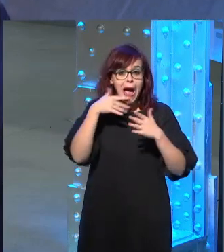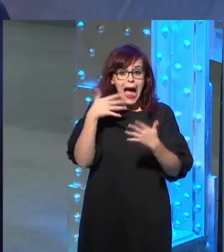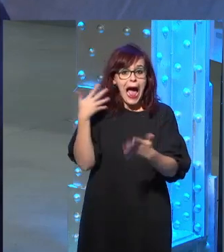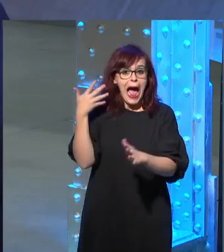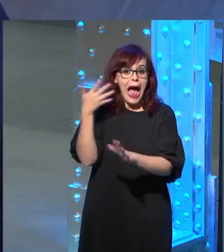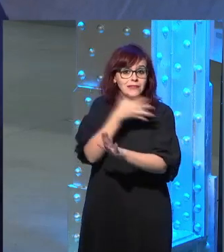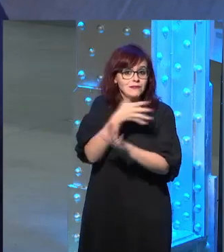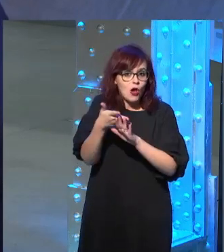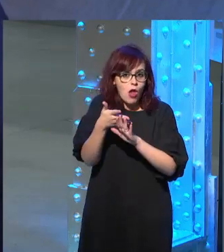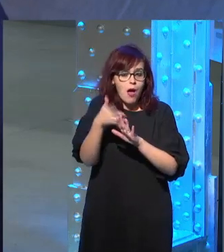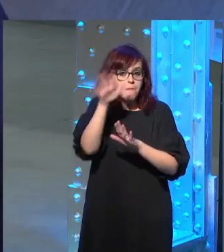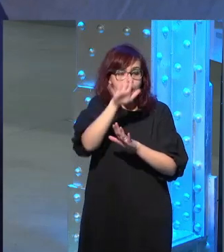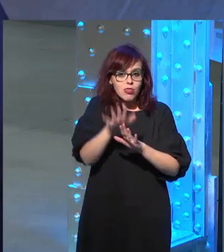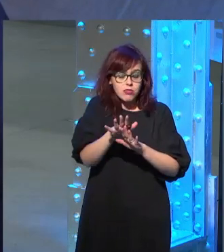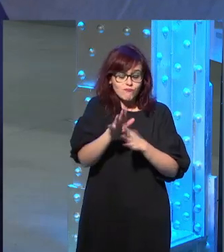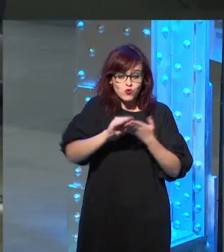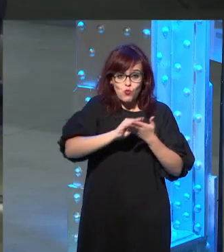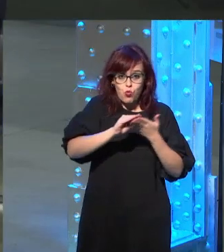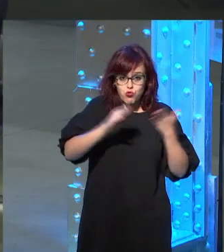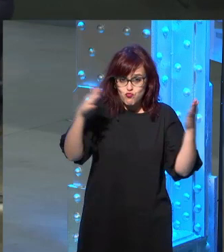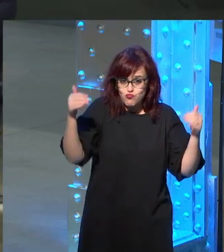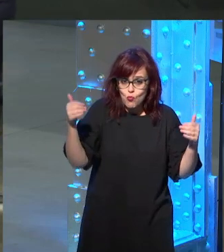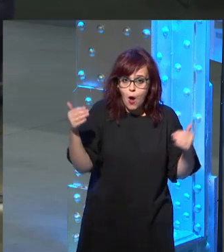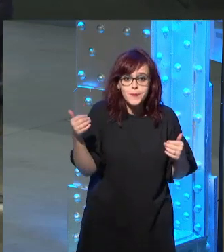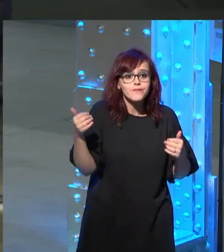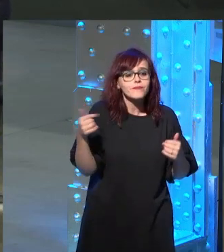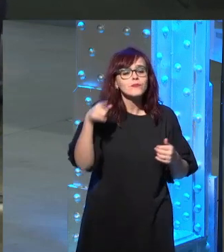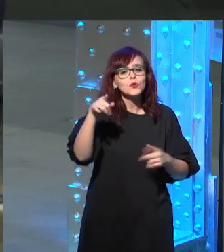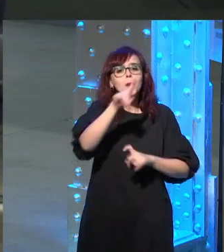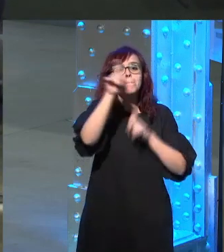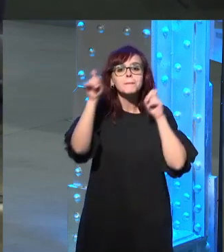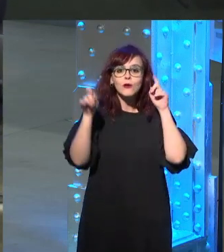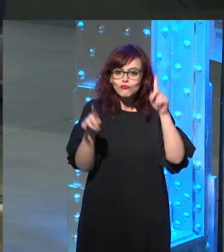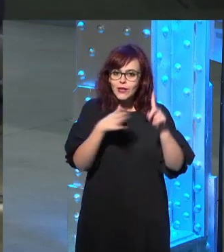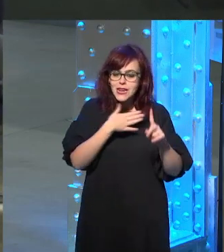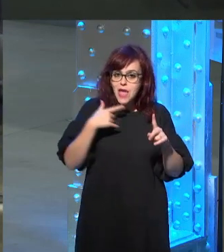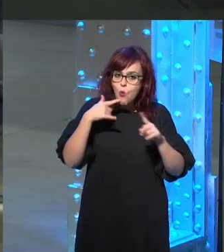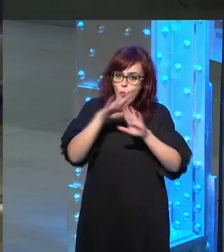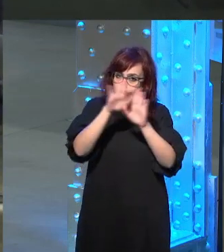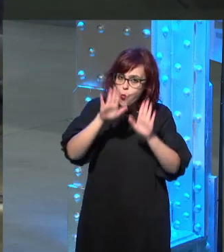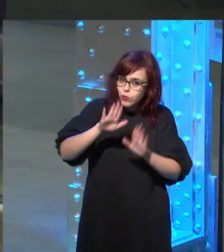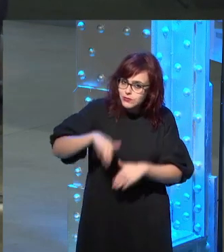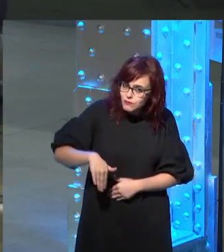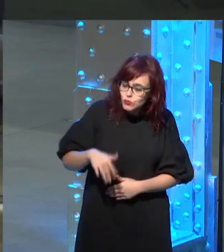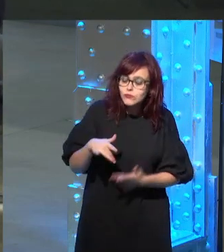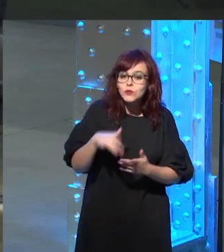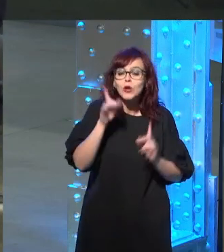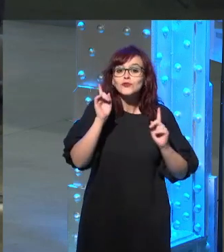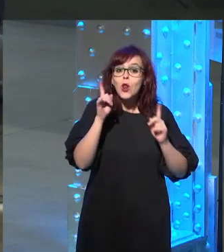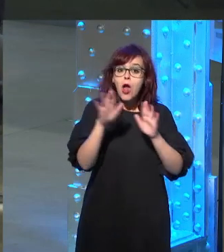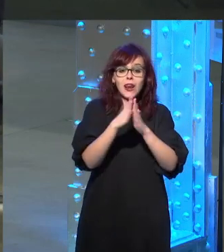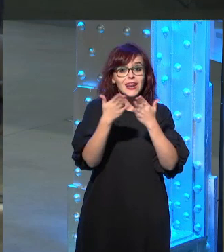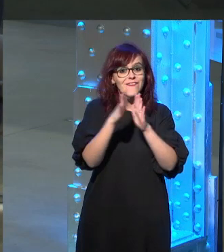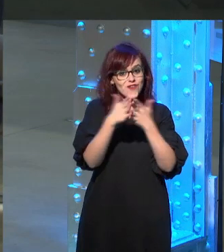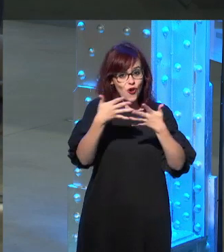parece insoluble ¿no? Bueno y te quería hacer una última pregunta Mario es una pregunta que no alcanzó a entrar en el